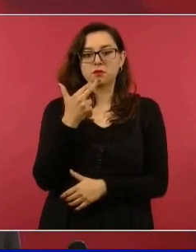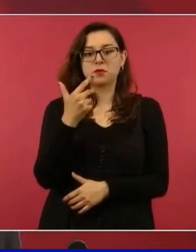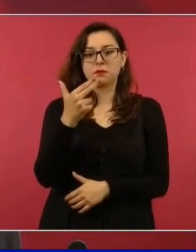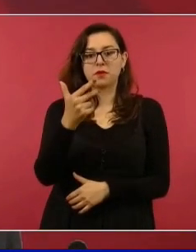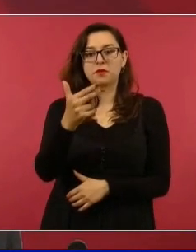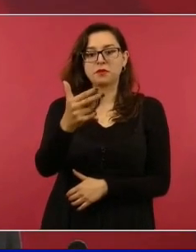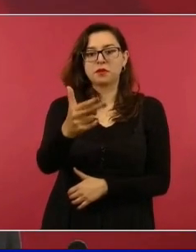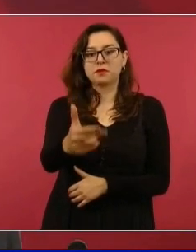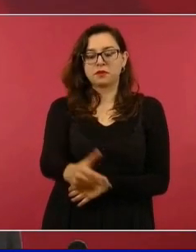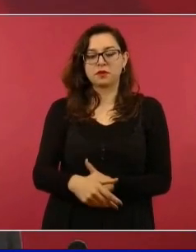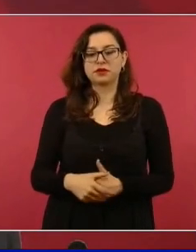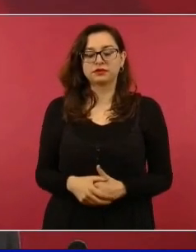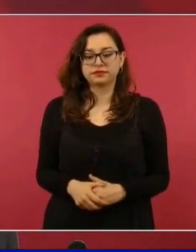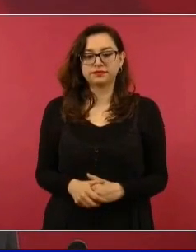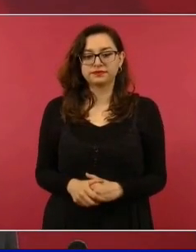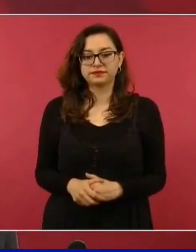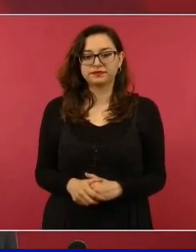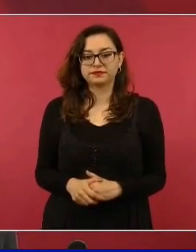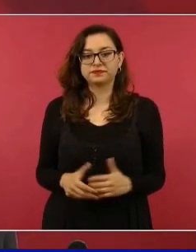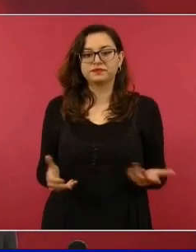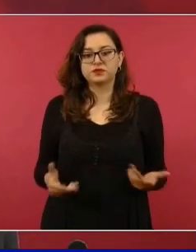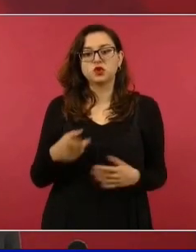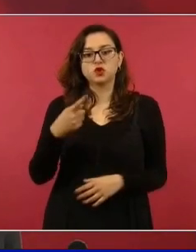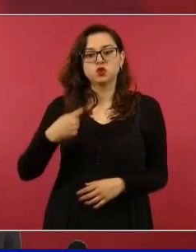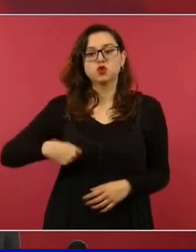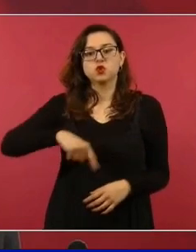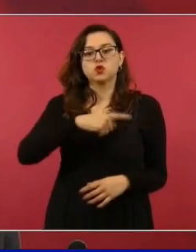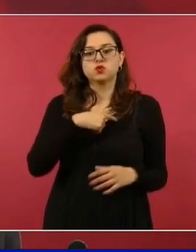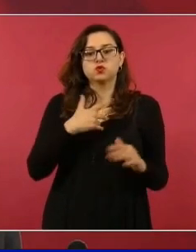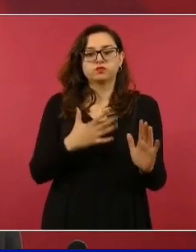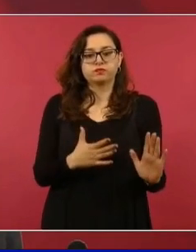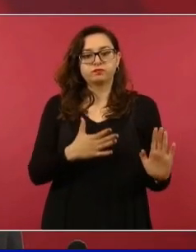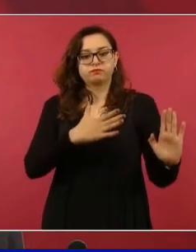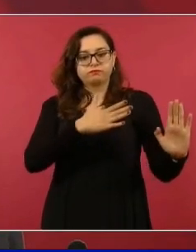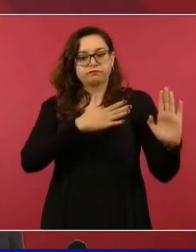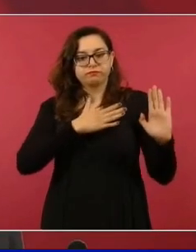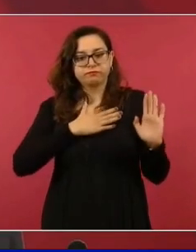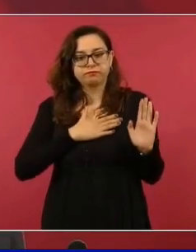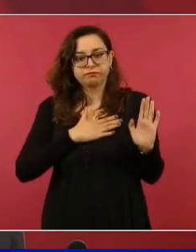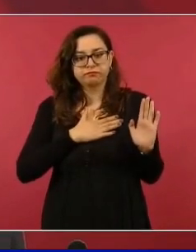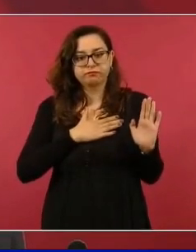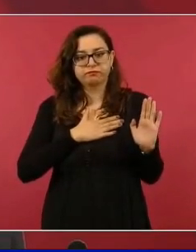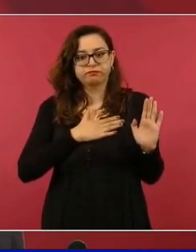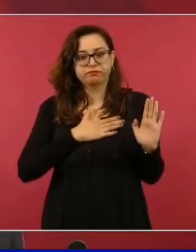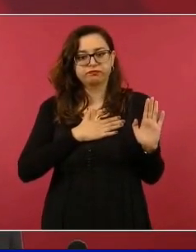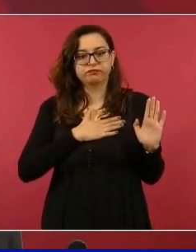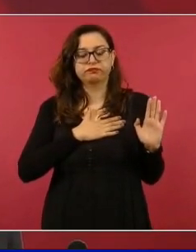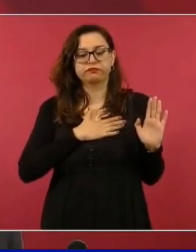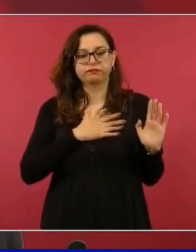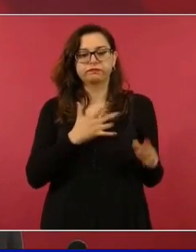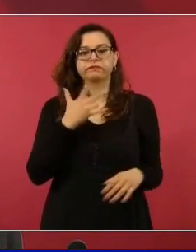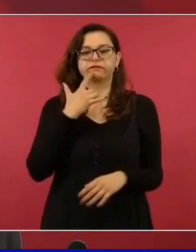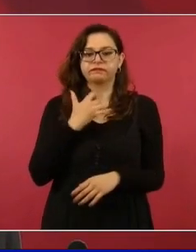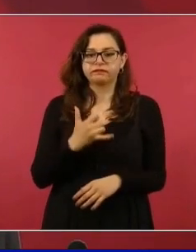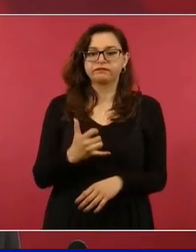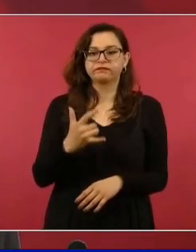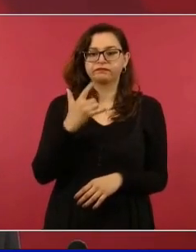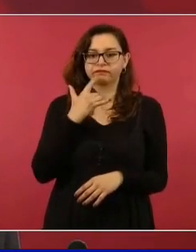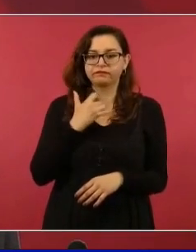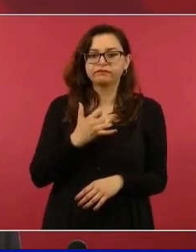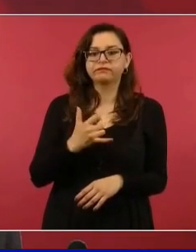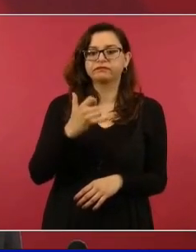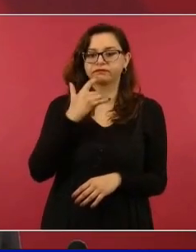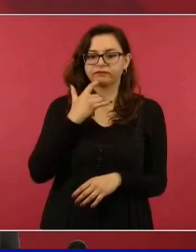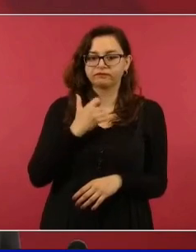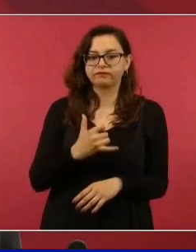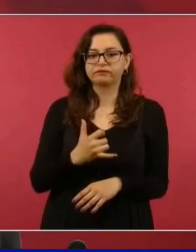Nos hemos comprometido a que vamos a